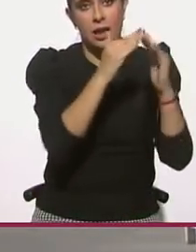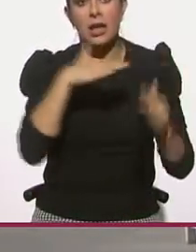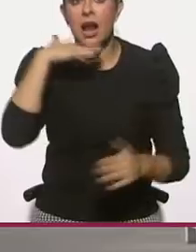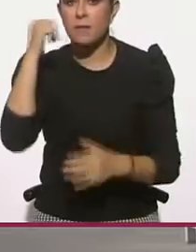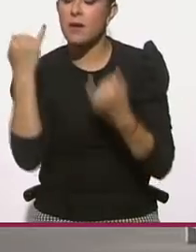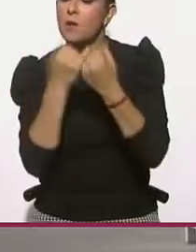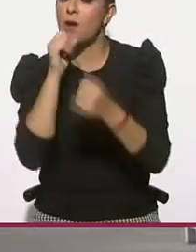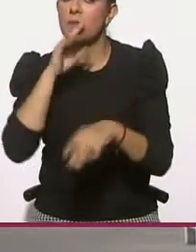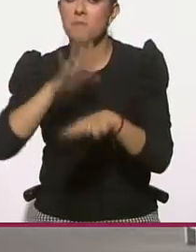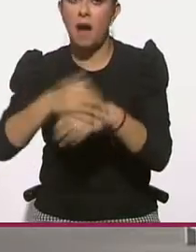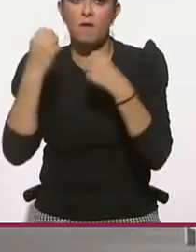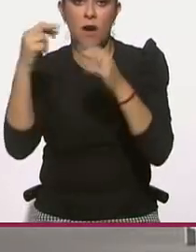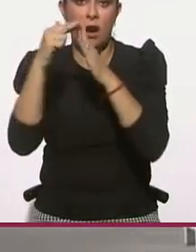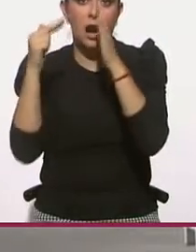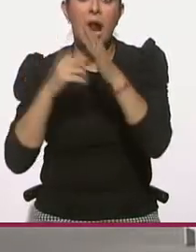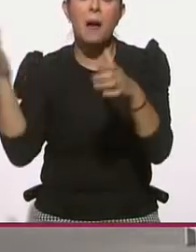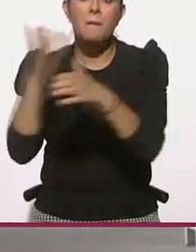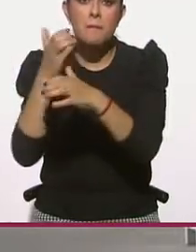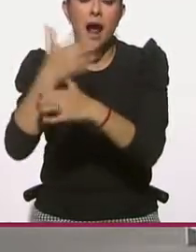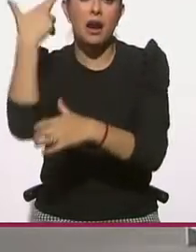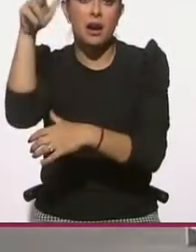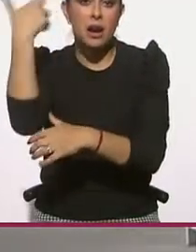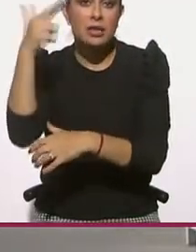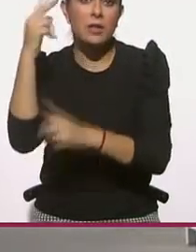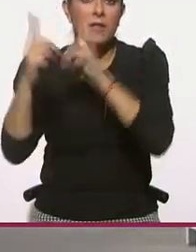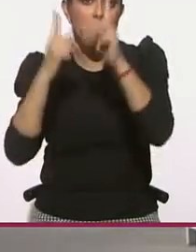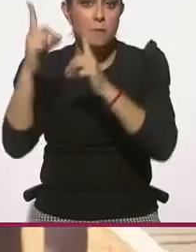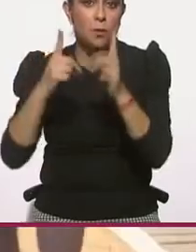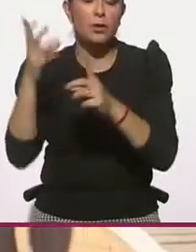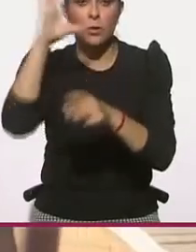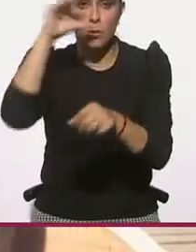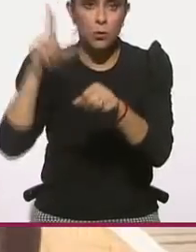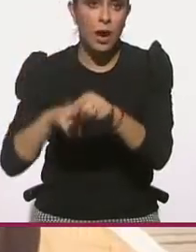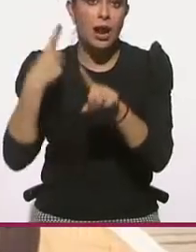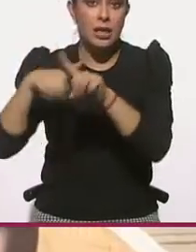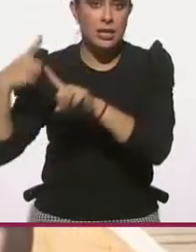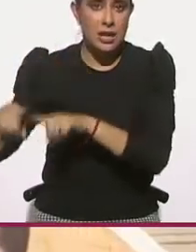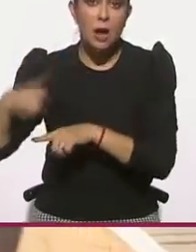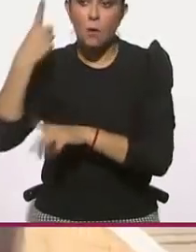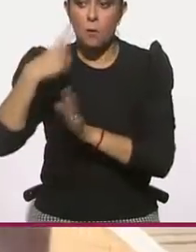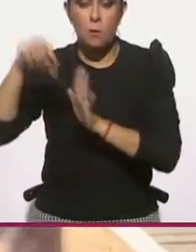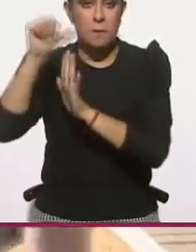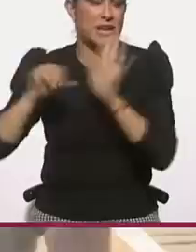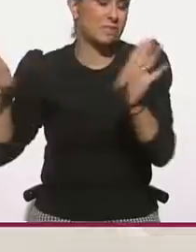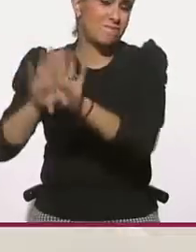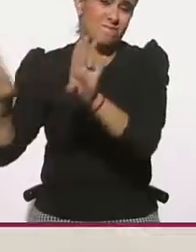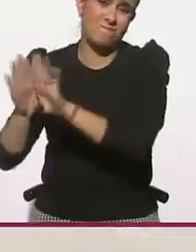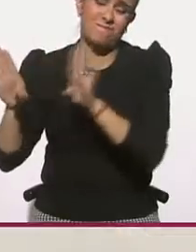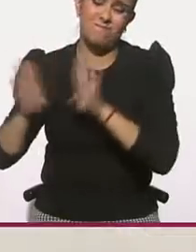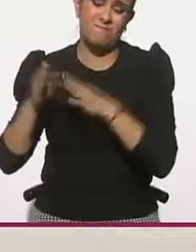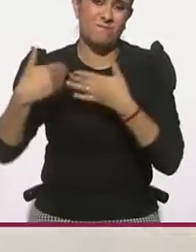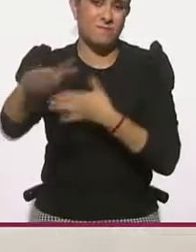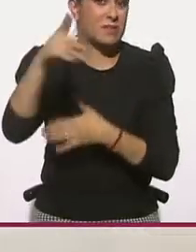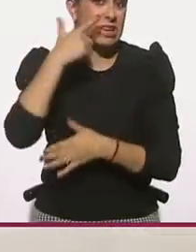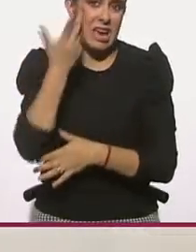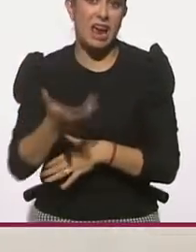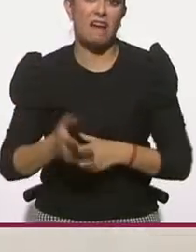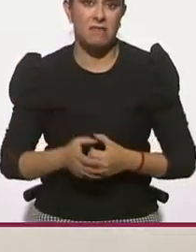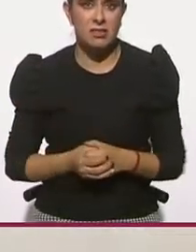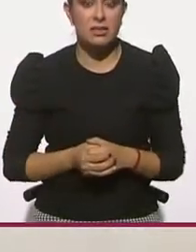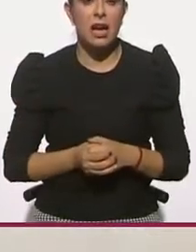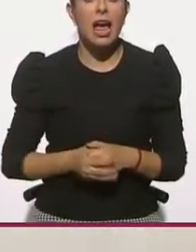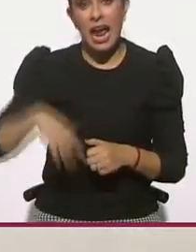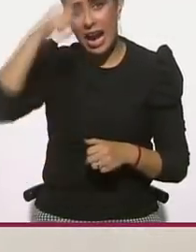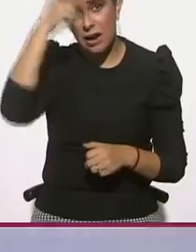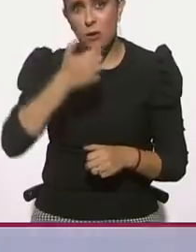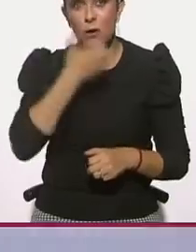también medidas restrictivas como el cierre de bares, restaurantes, centros deportivos y culturales durante al menos un mes. Y en la cultura esta noche, el Colegio